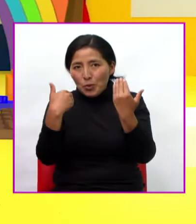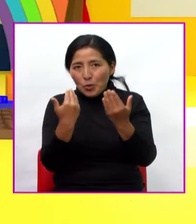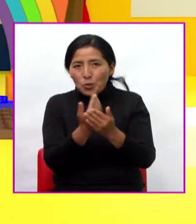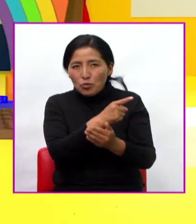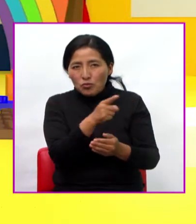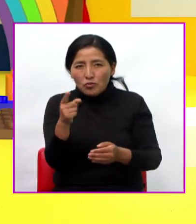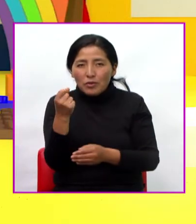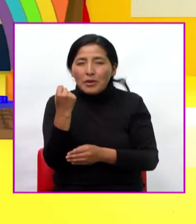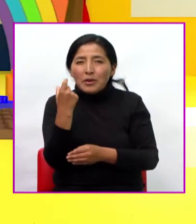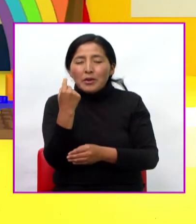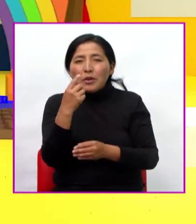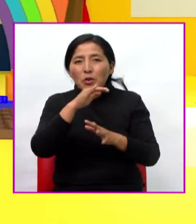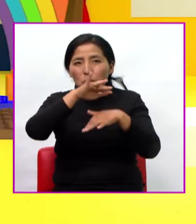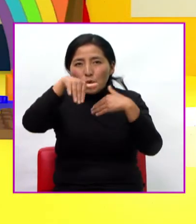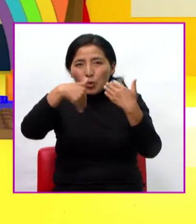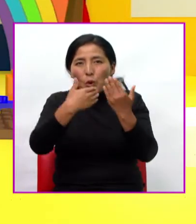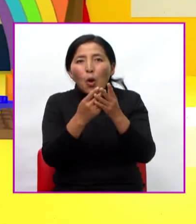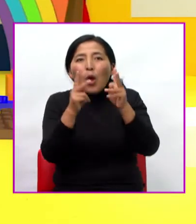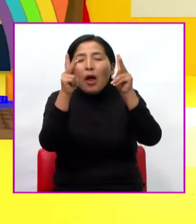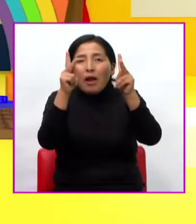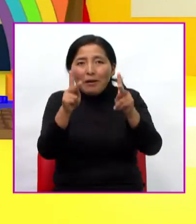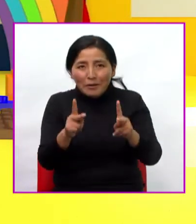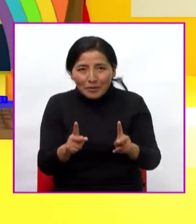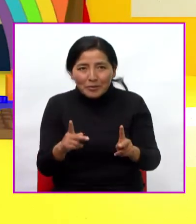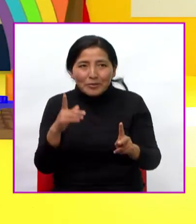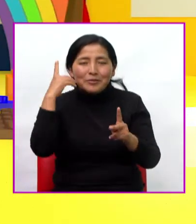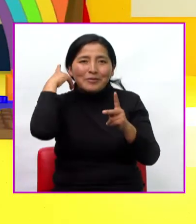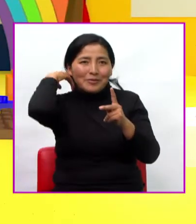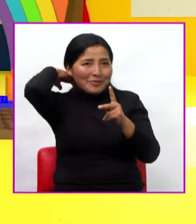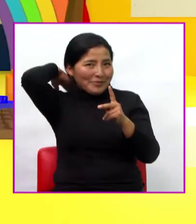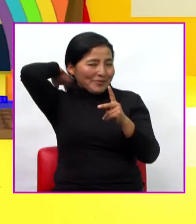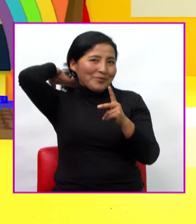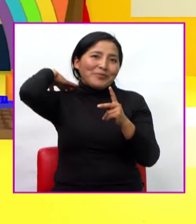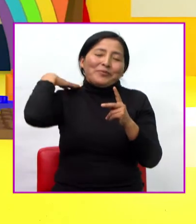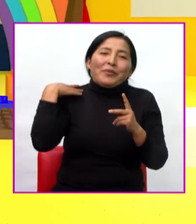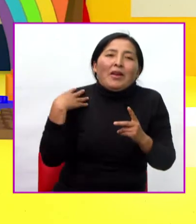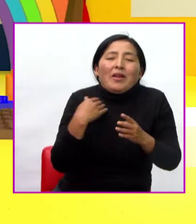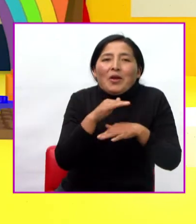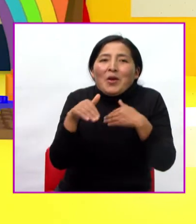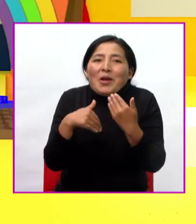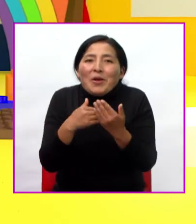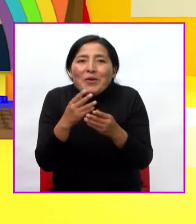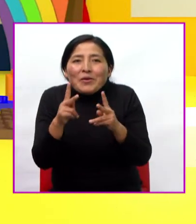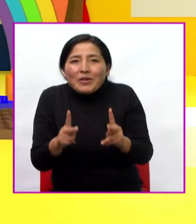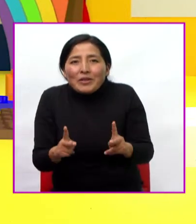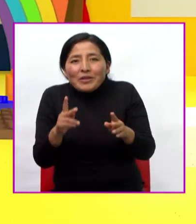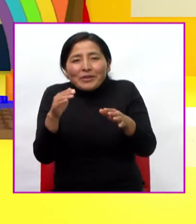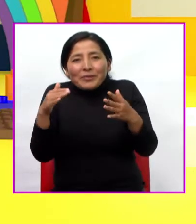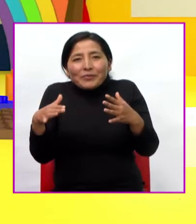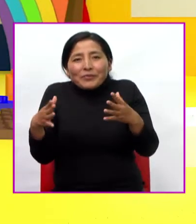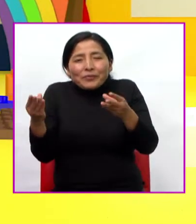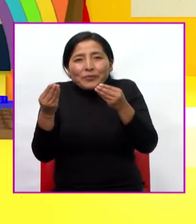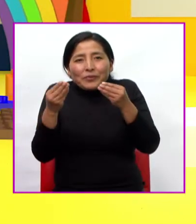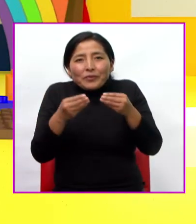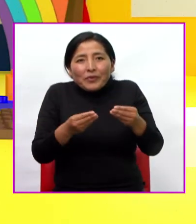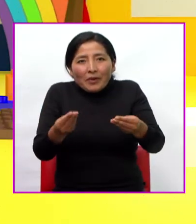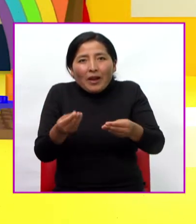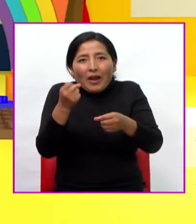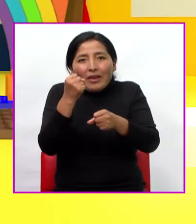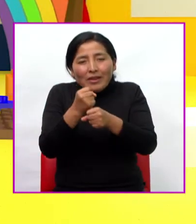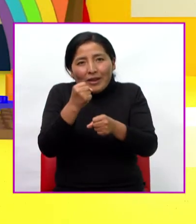Que toda persona Que ejerza Un trabajo Debe tener valores